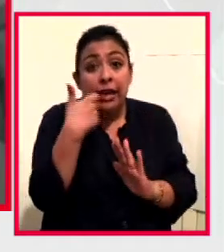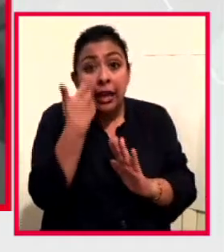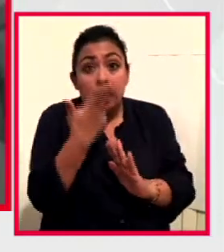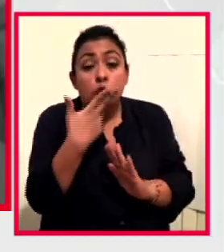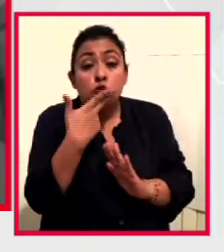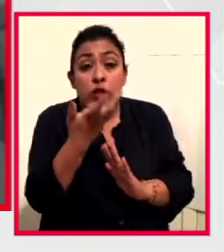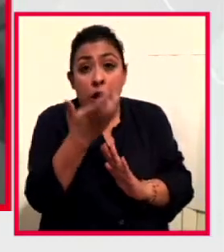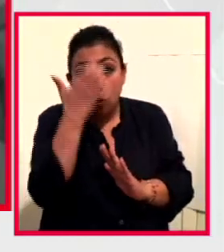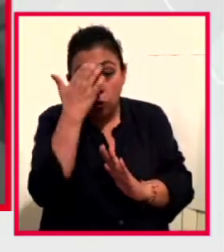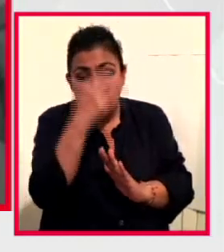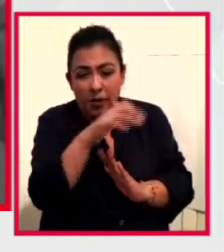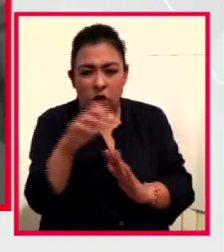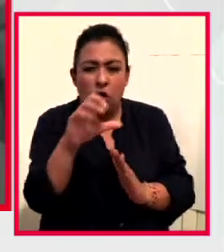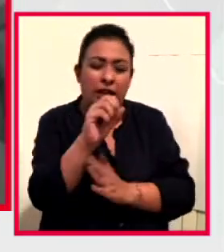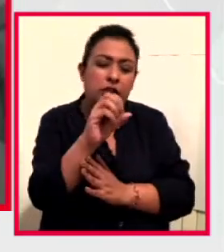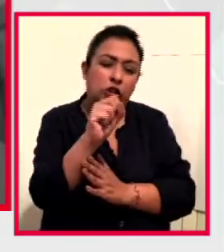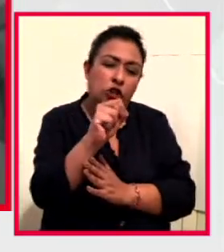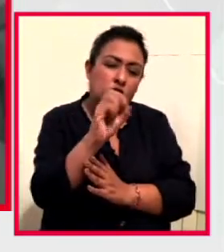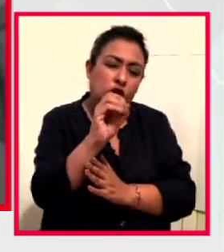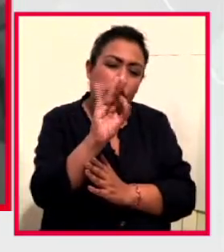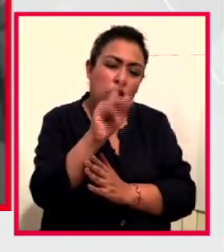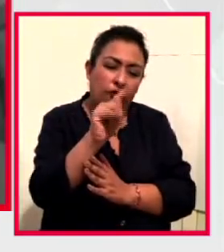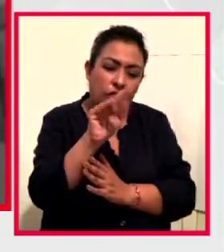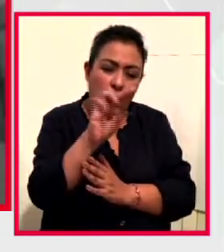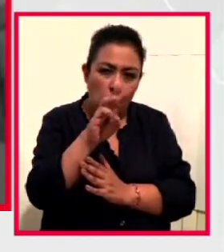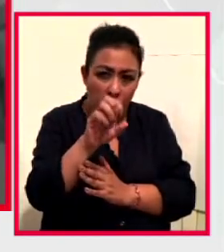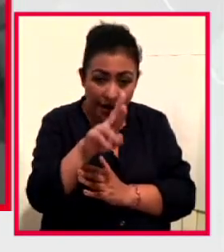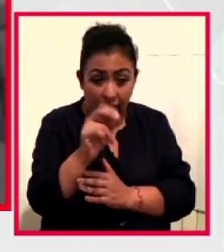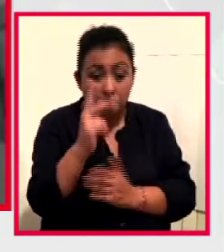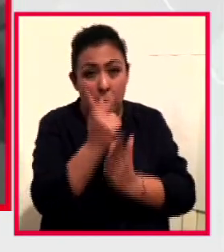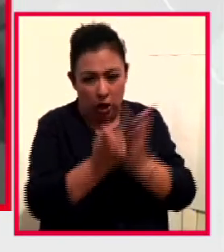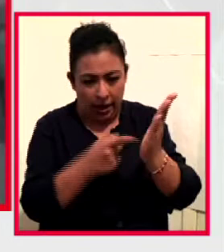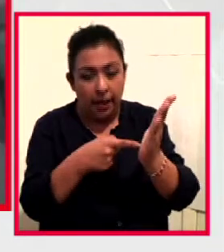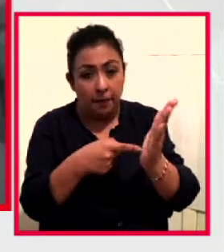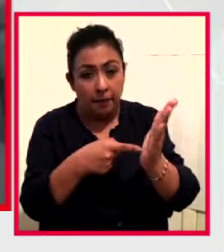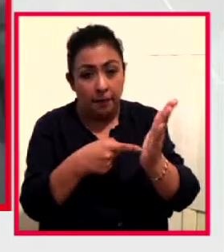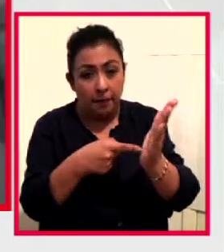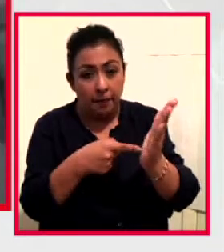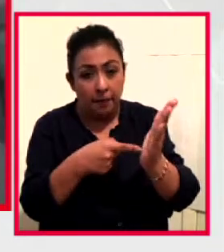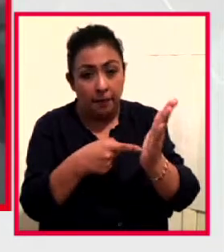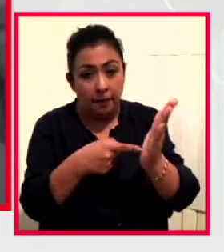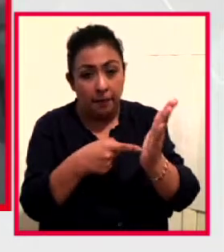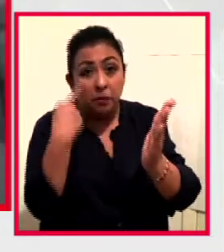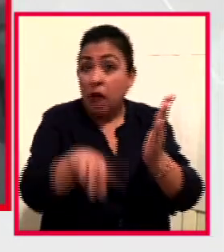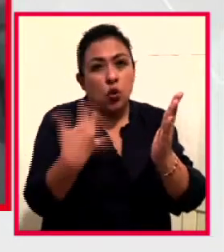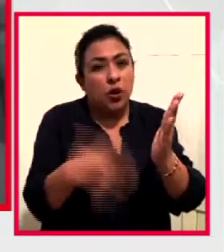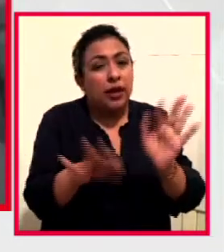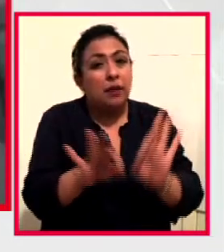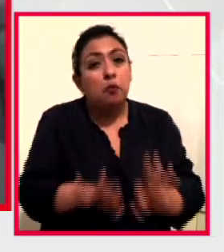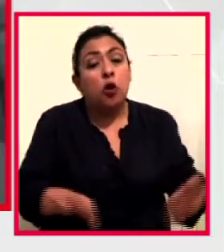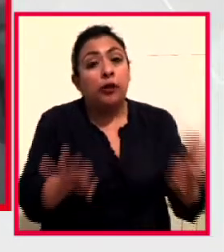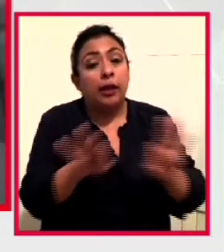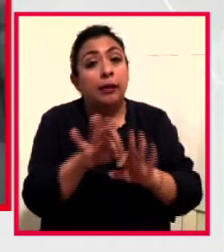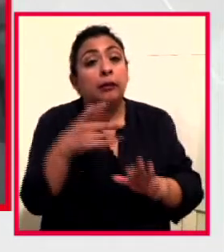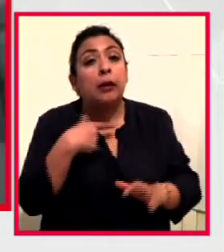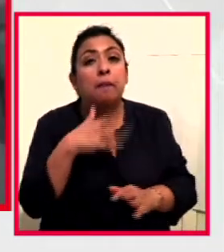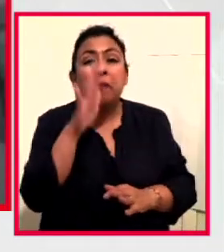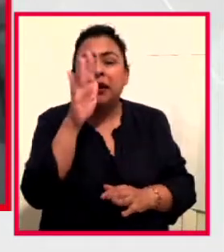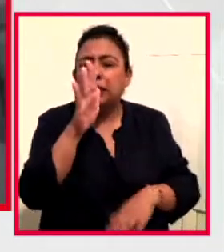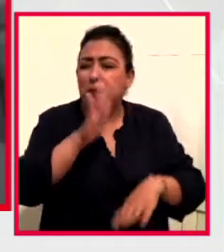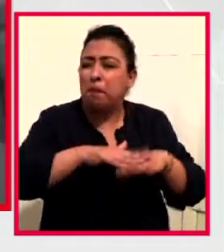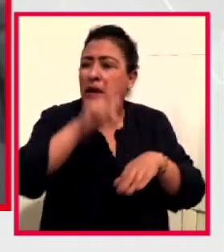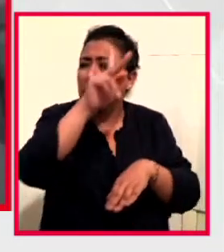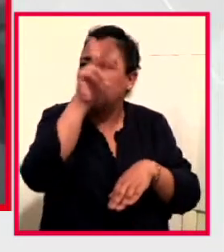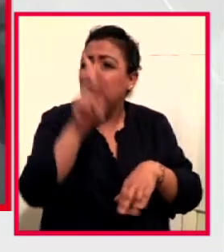conocimiento del software. Esto que ahora vemos que, o sea, es tan importante, hay tantos datos en el planeta que lo importantísimo es poder